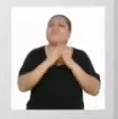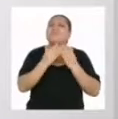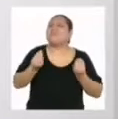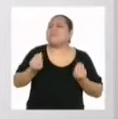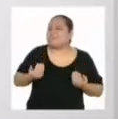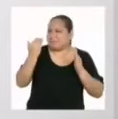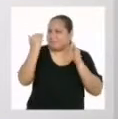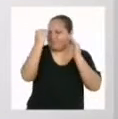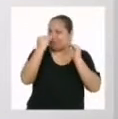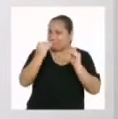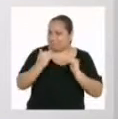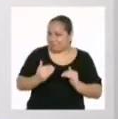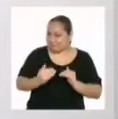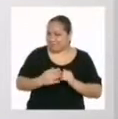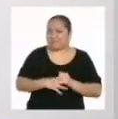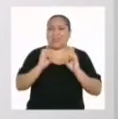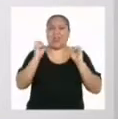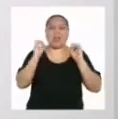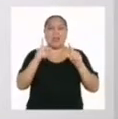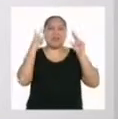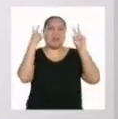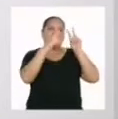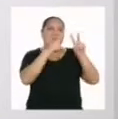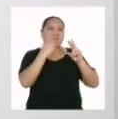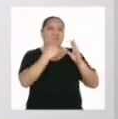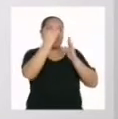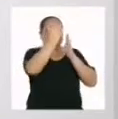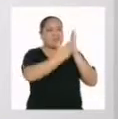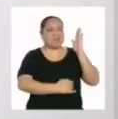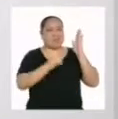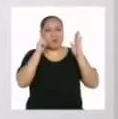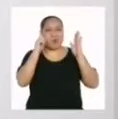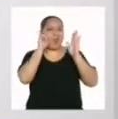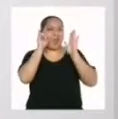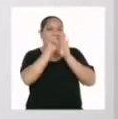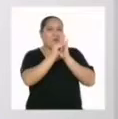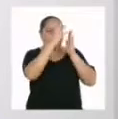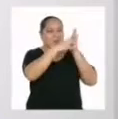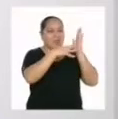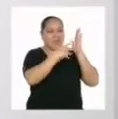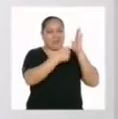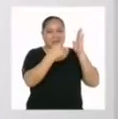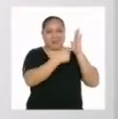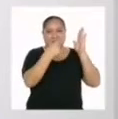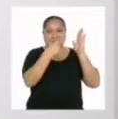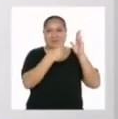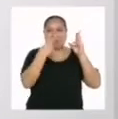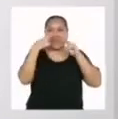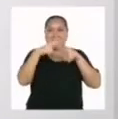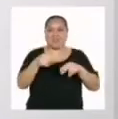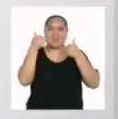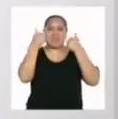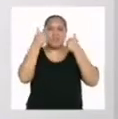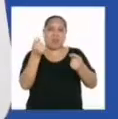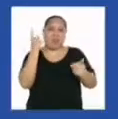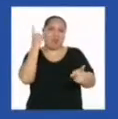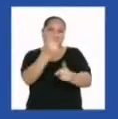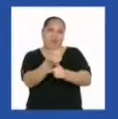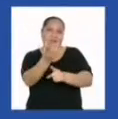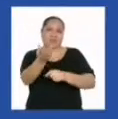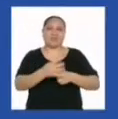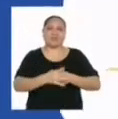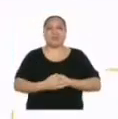casa? Bueno, vamos a ver la siguiente imagen para saber si estábamos o no en lo